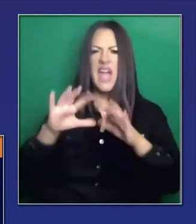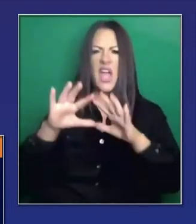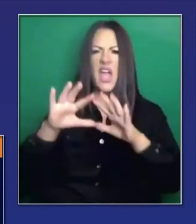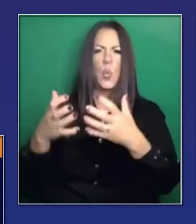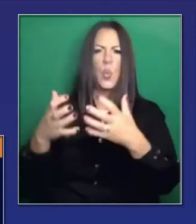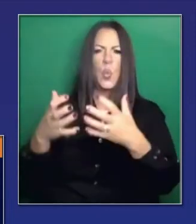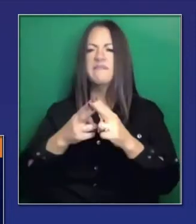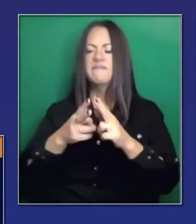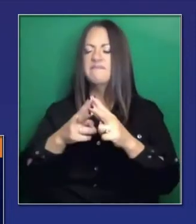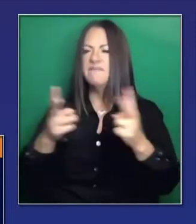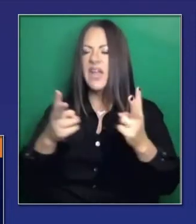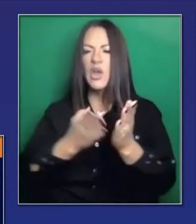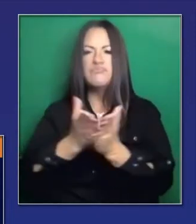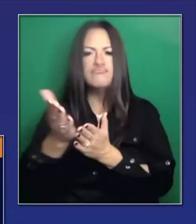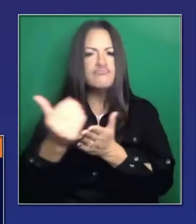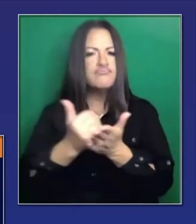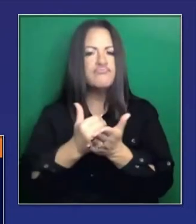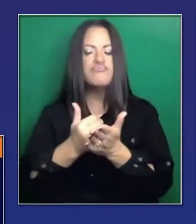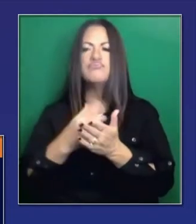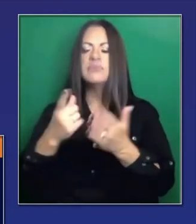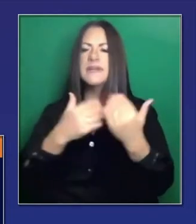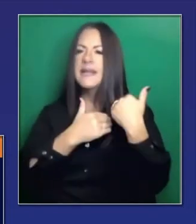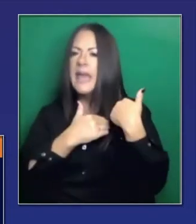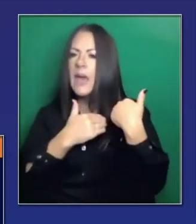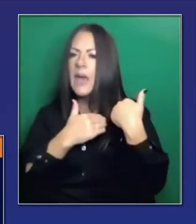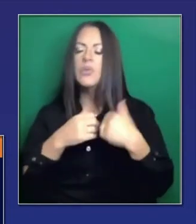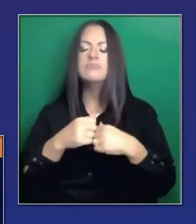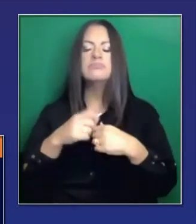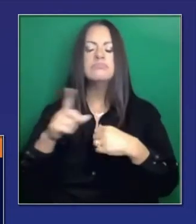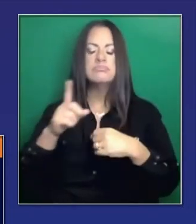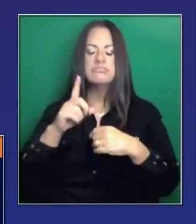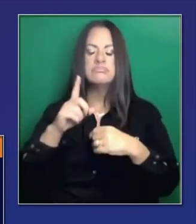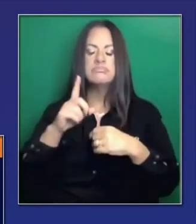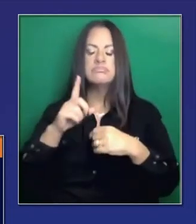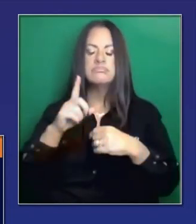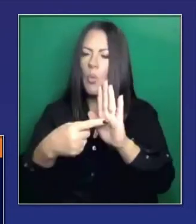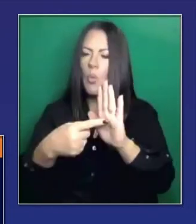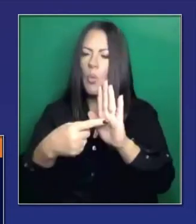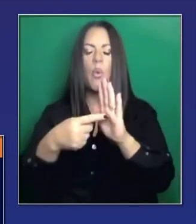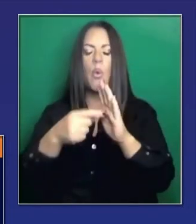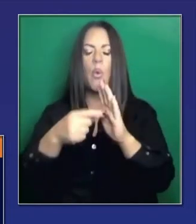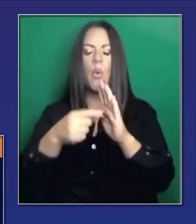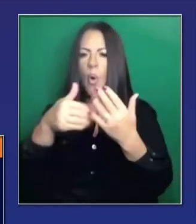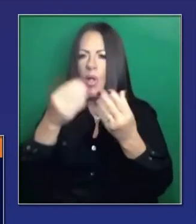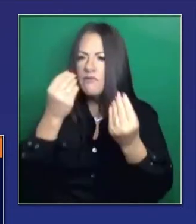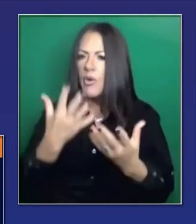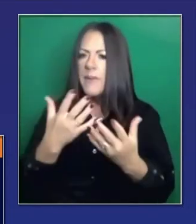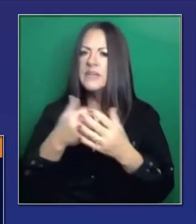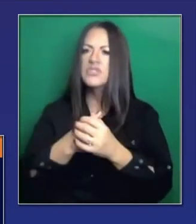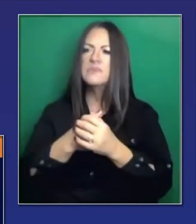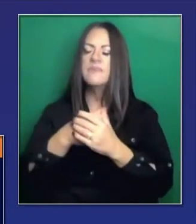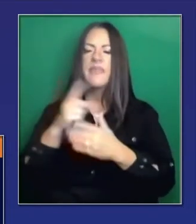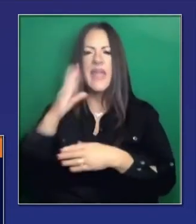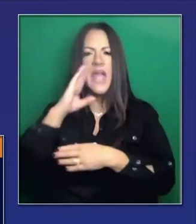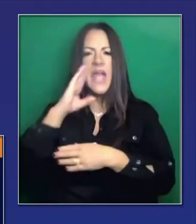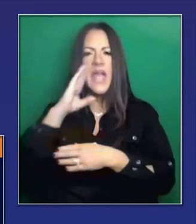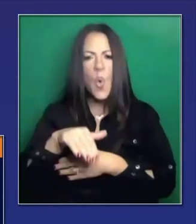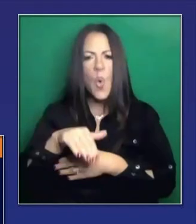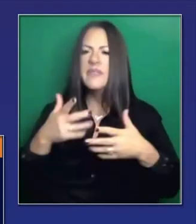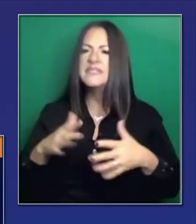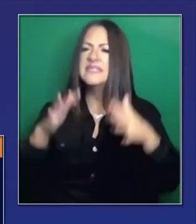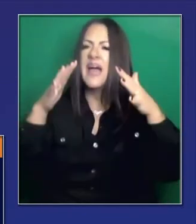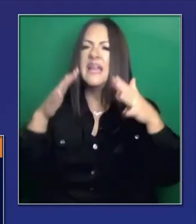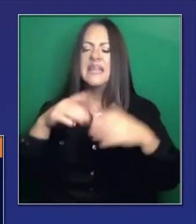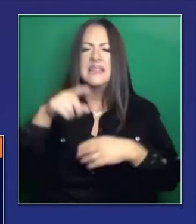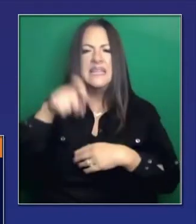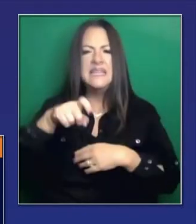modo. Si visita y participa escuchando esta reunión que se veía la capa en el